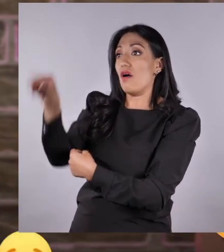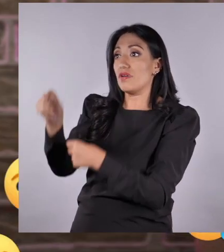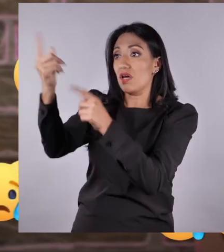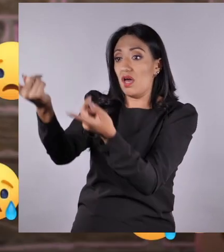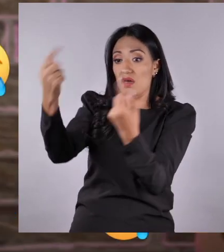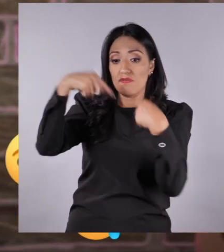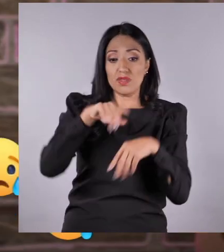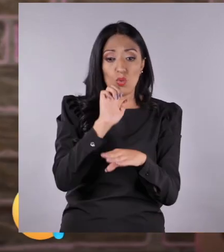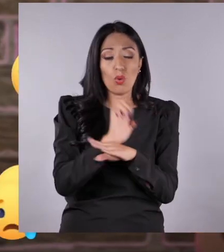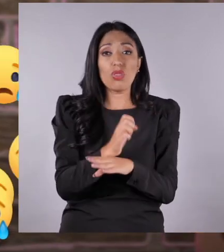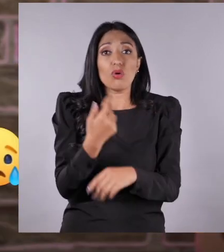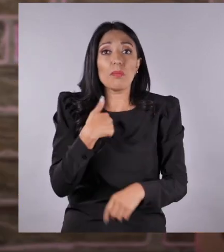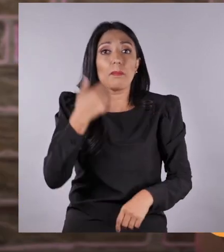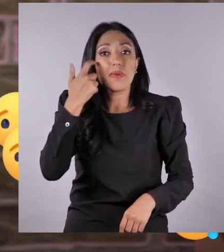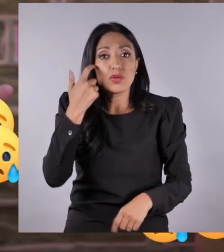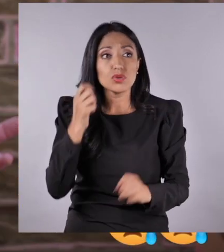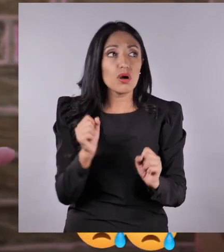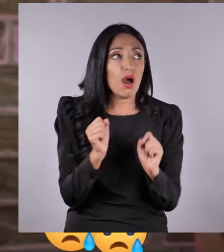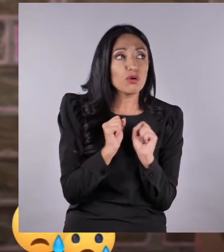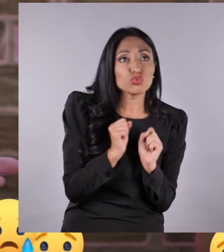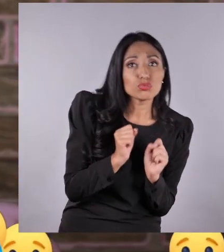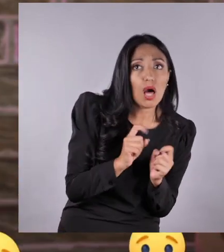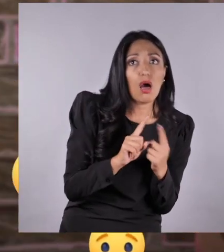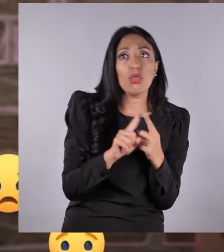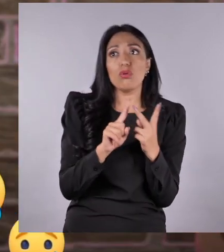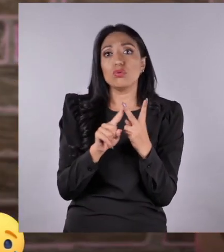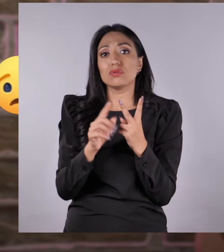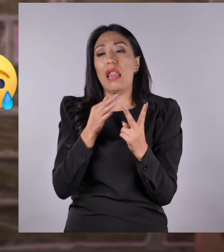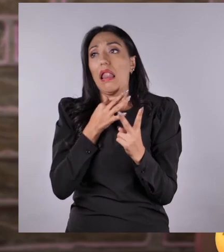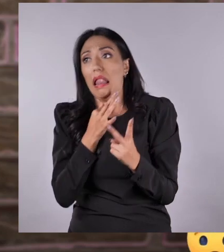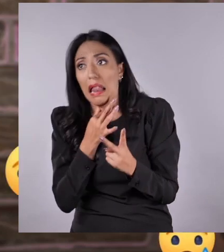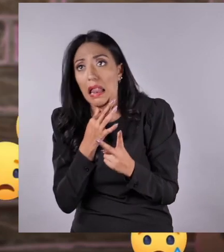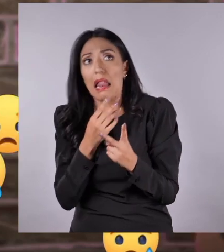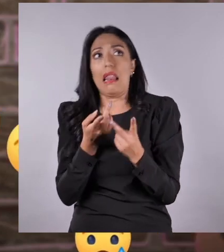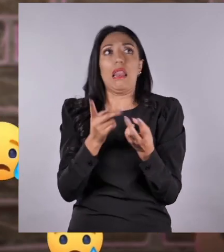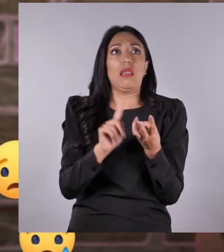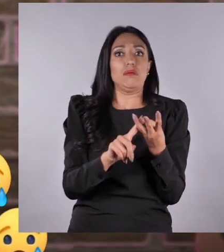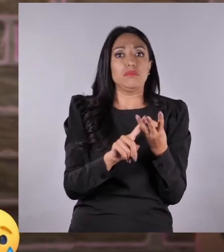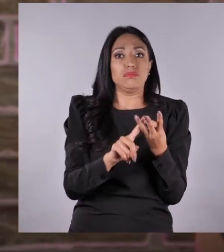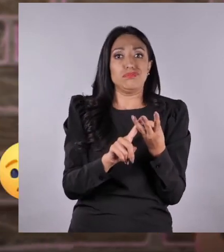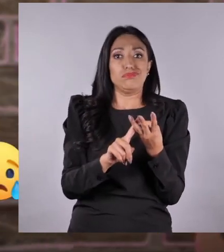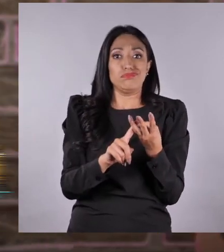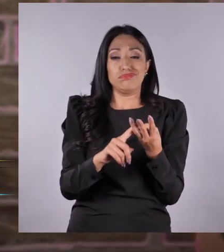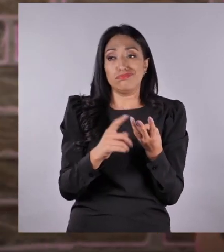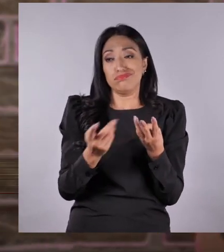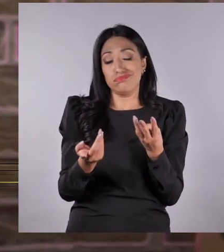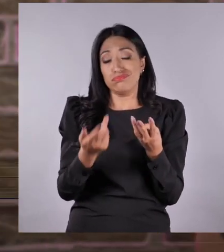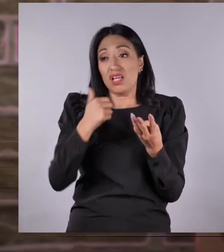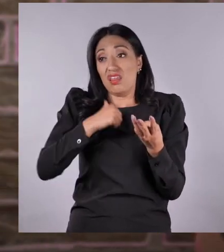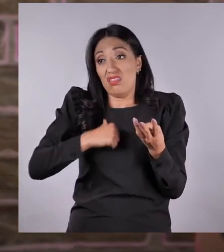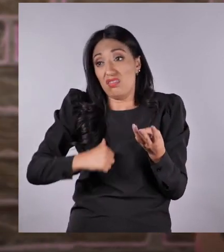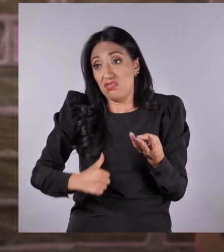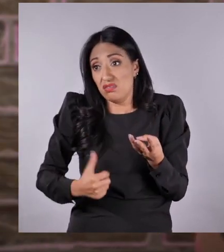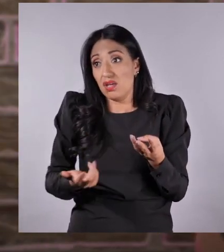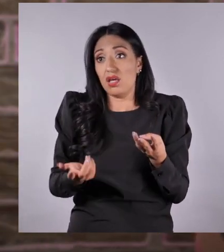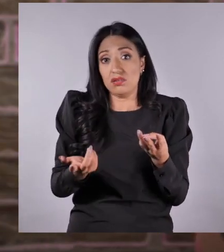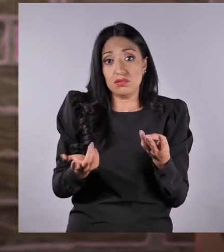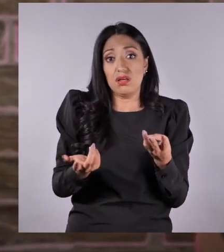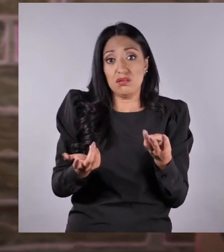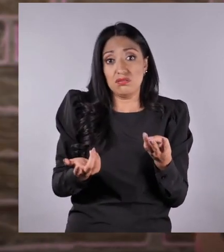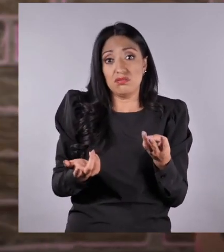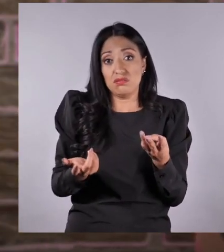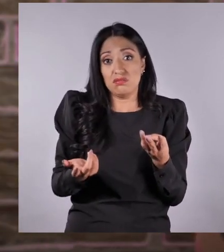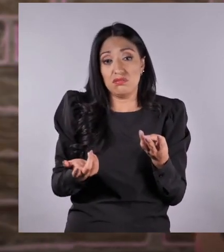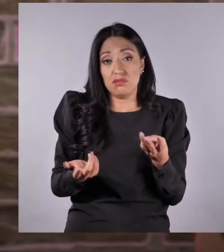creo que debieron estar, no sé, asustados, temerosos, tristes.